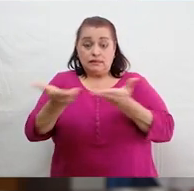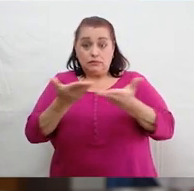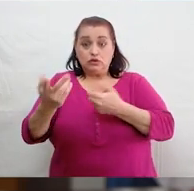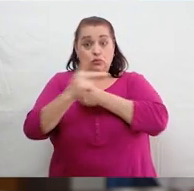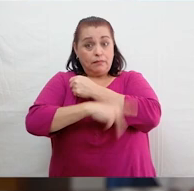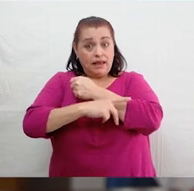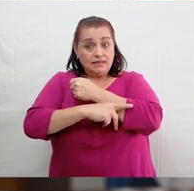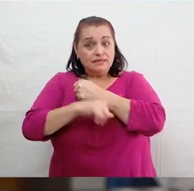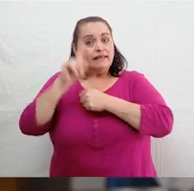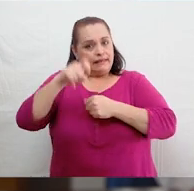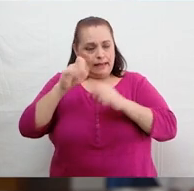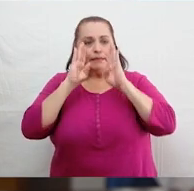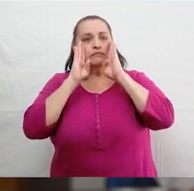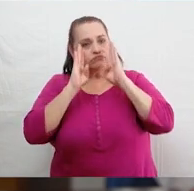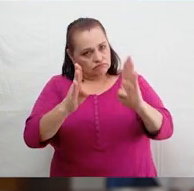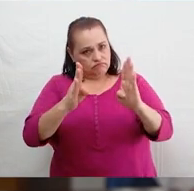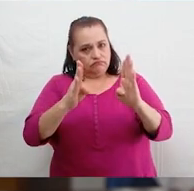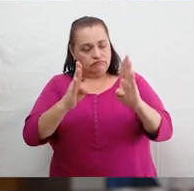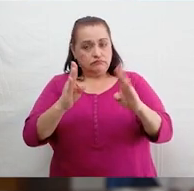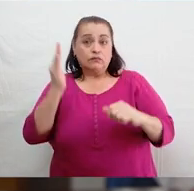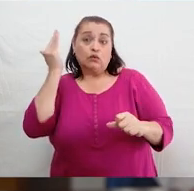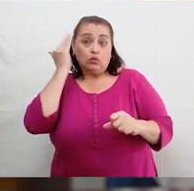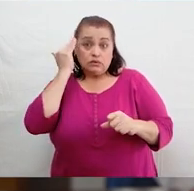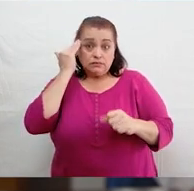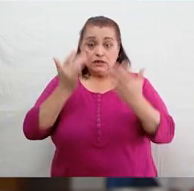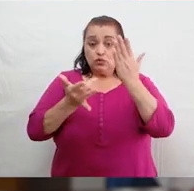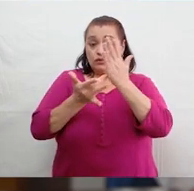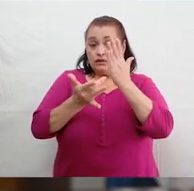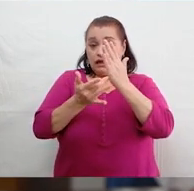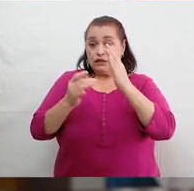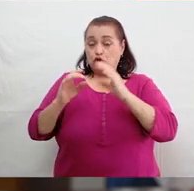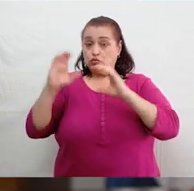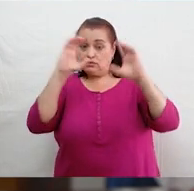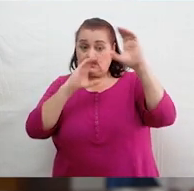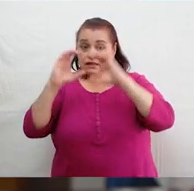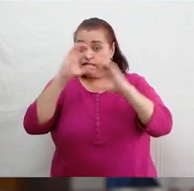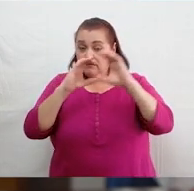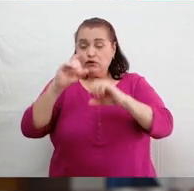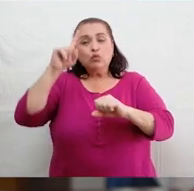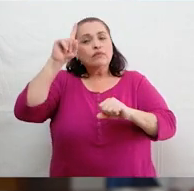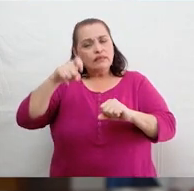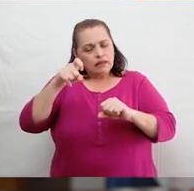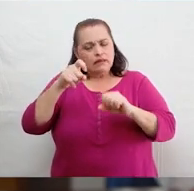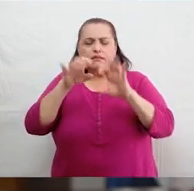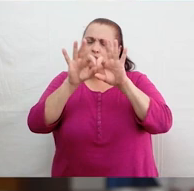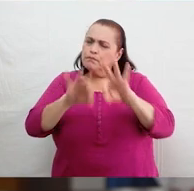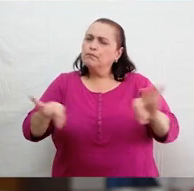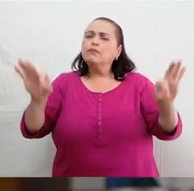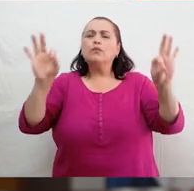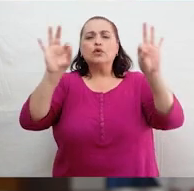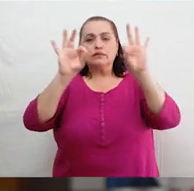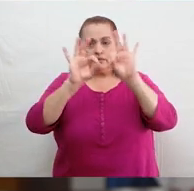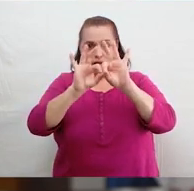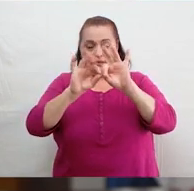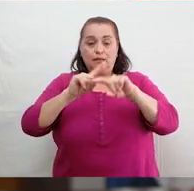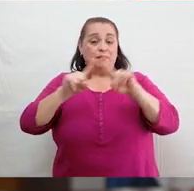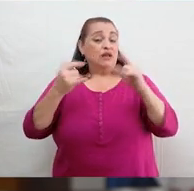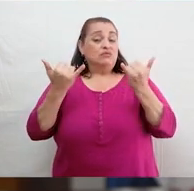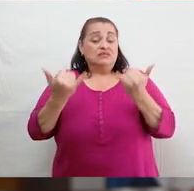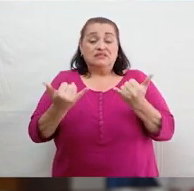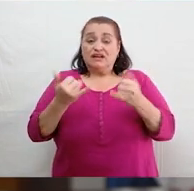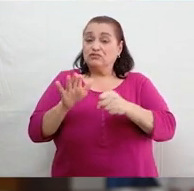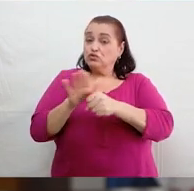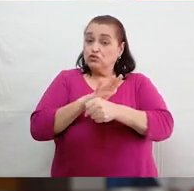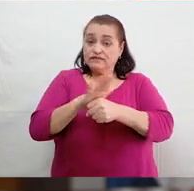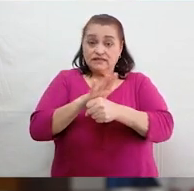podemos ignorarlo. El conocimiento técnico y científico continúa siendo trascendental, pero ya no es suficiente